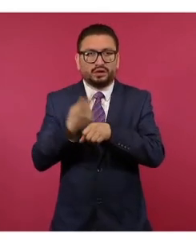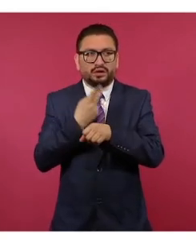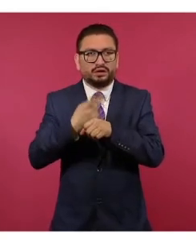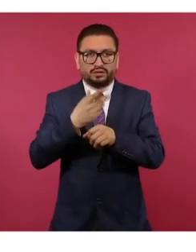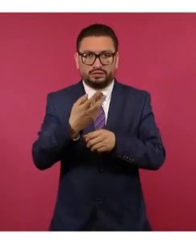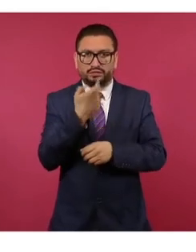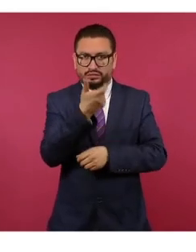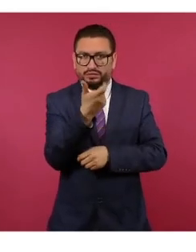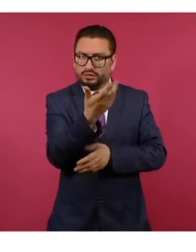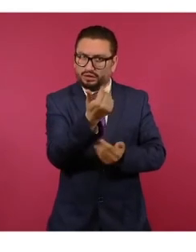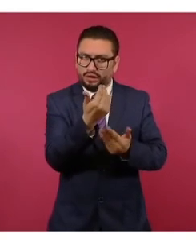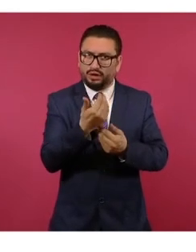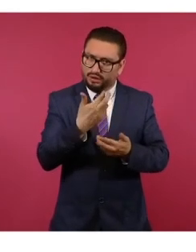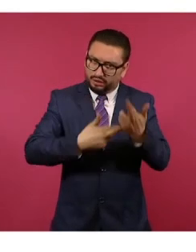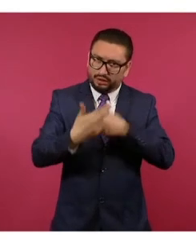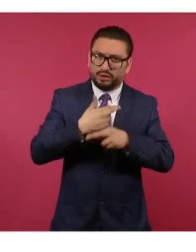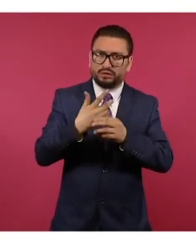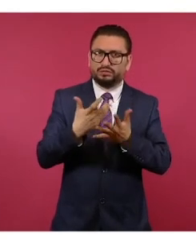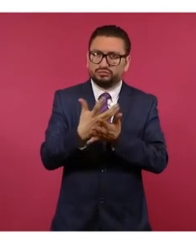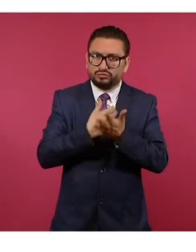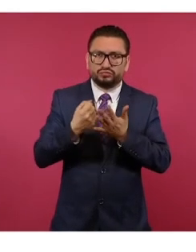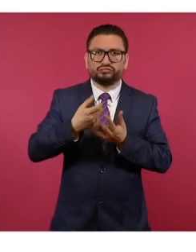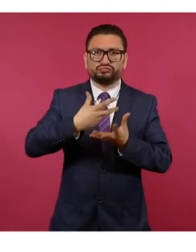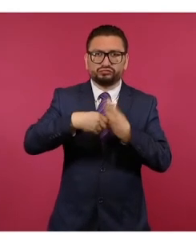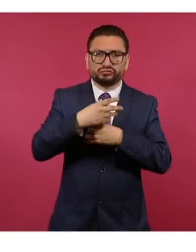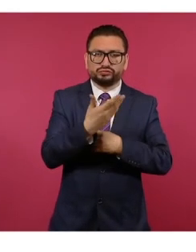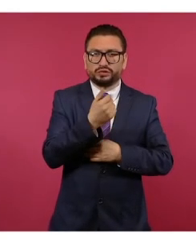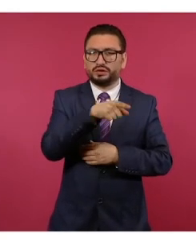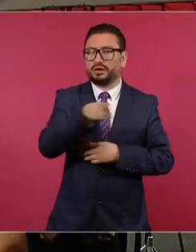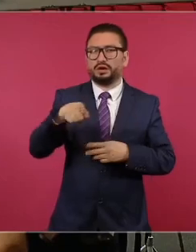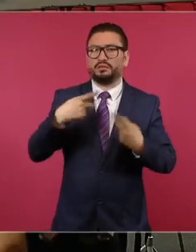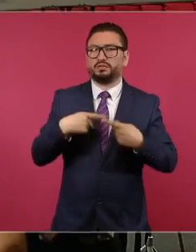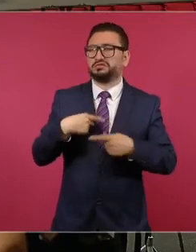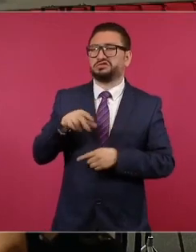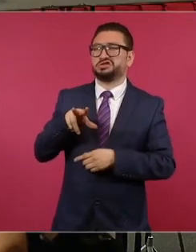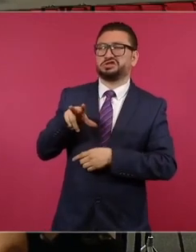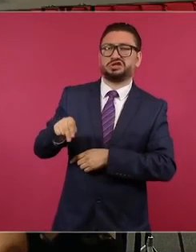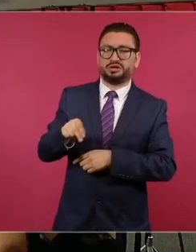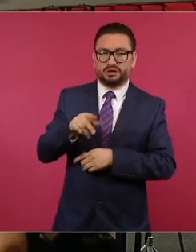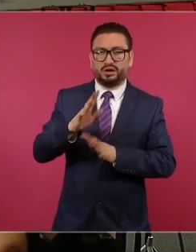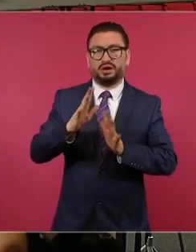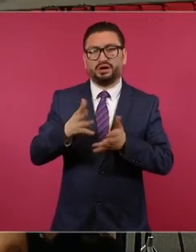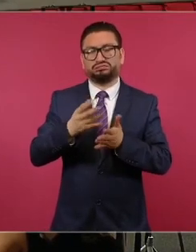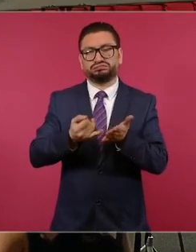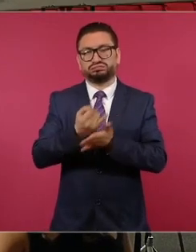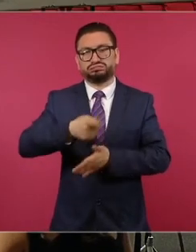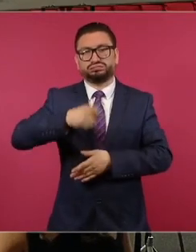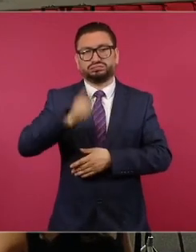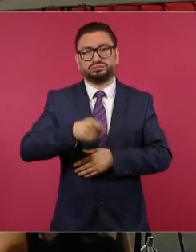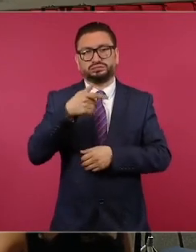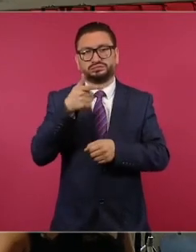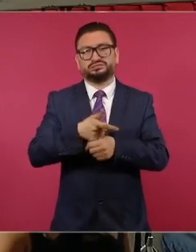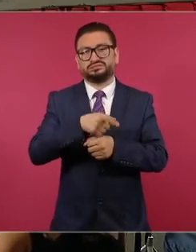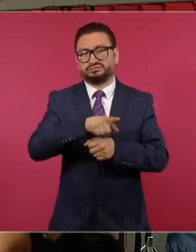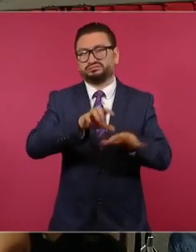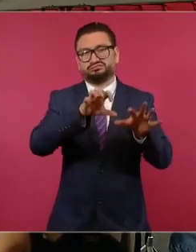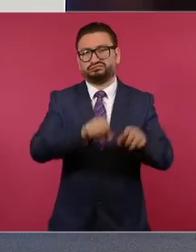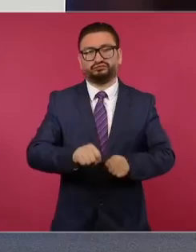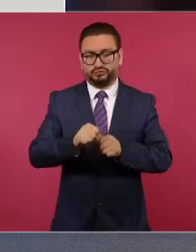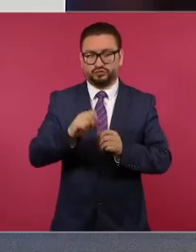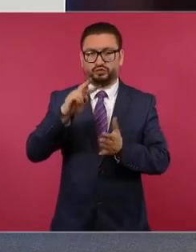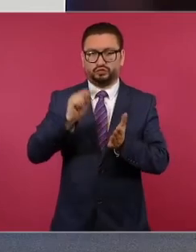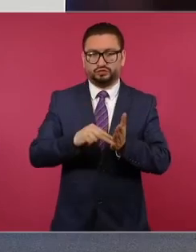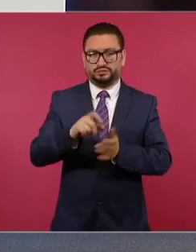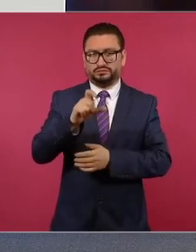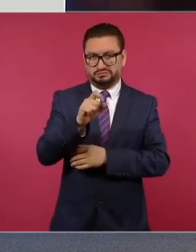la devolución de su dinero y rendimientos negándose a ellos los hoy sentenciados y fueron detenidos en